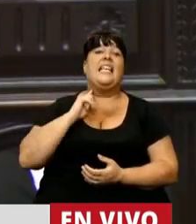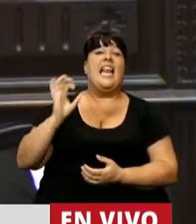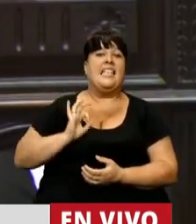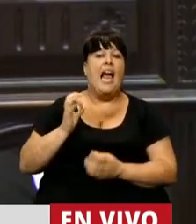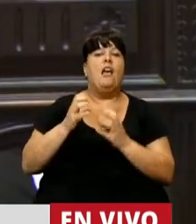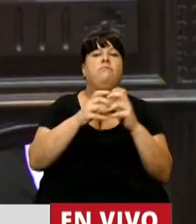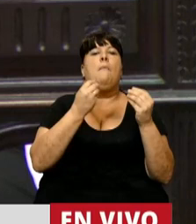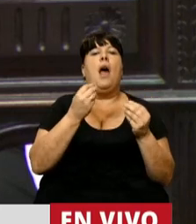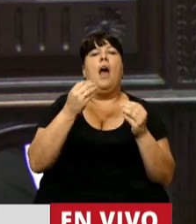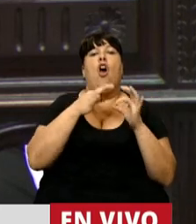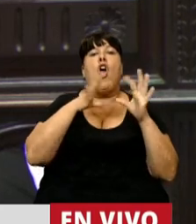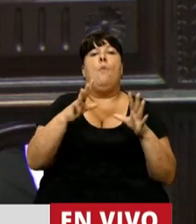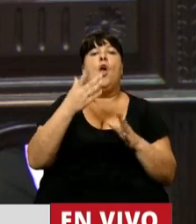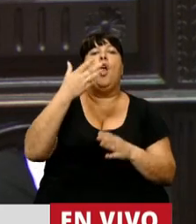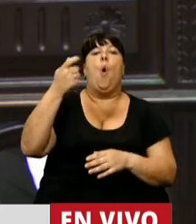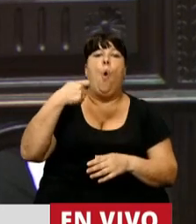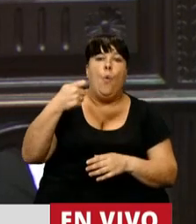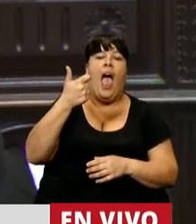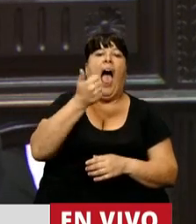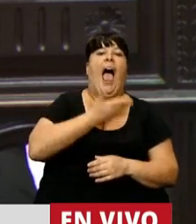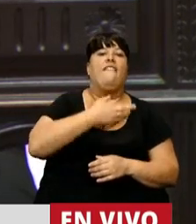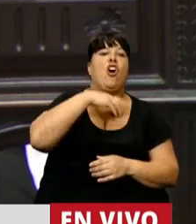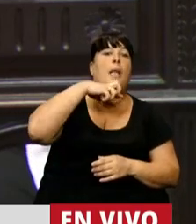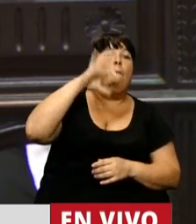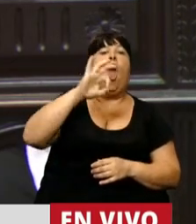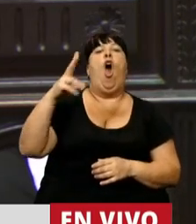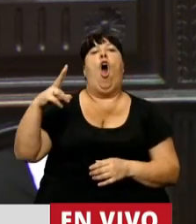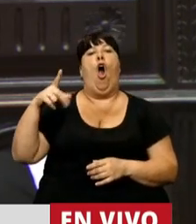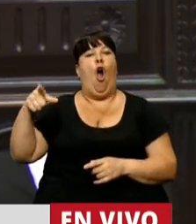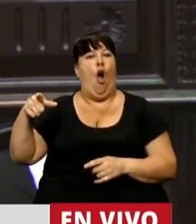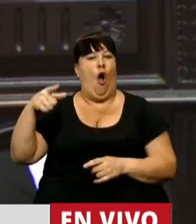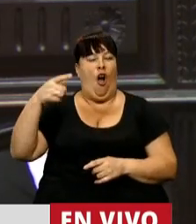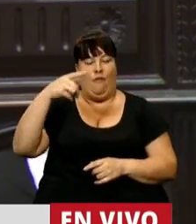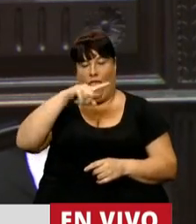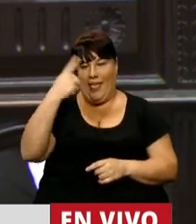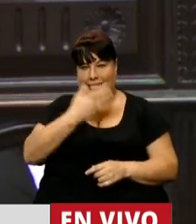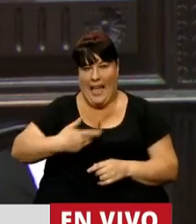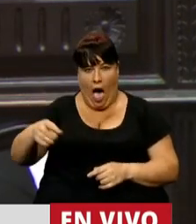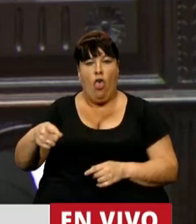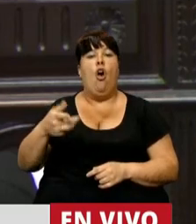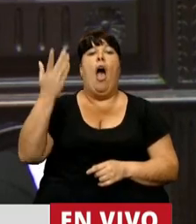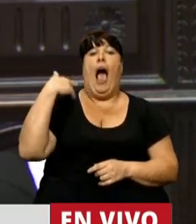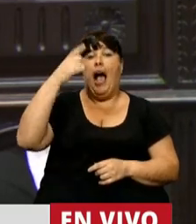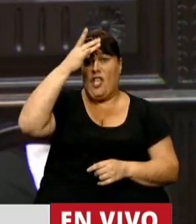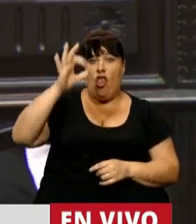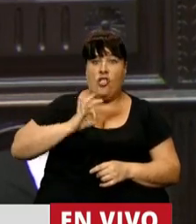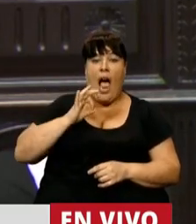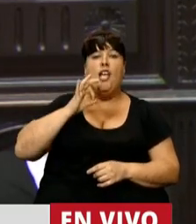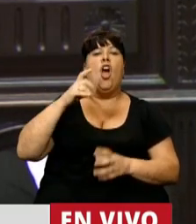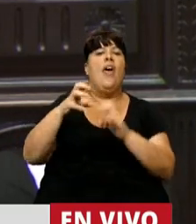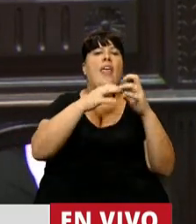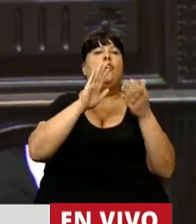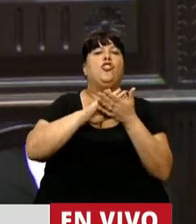discutíamos la libre opción jubilatoria entre las AFJP y el sistema de reparto. Hace 12 años estábamos